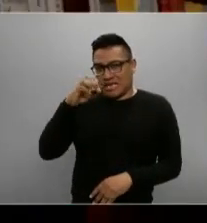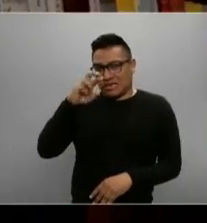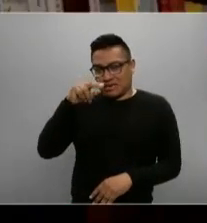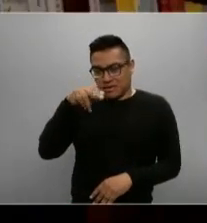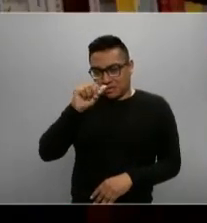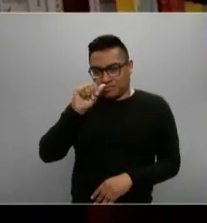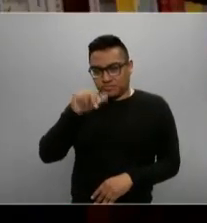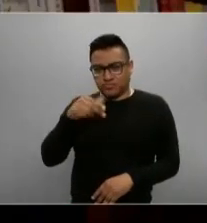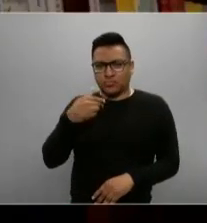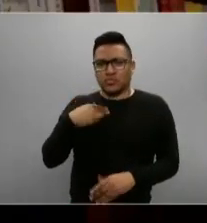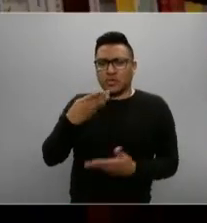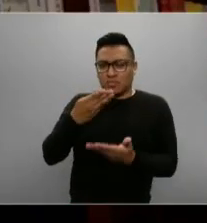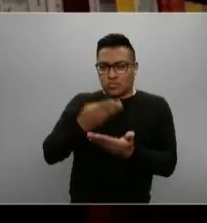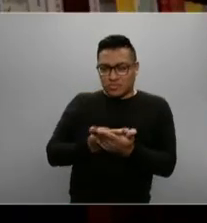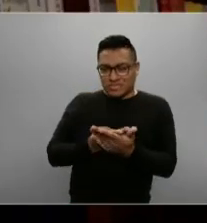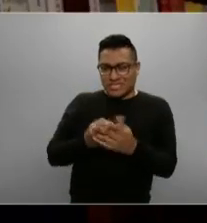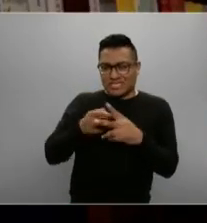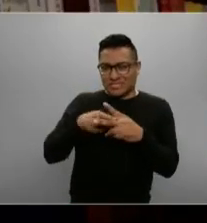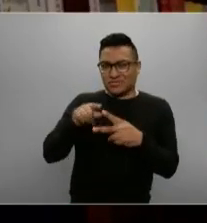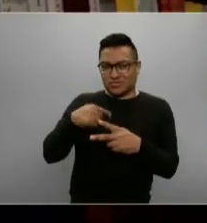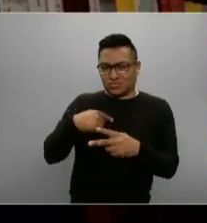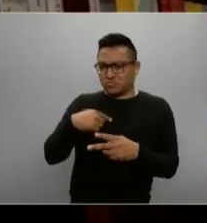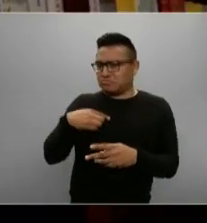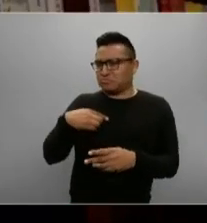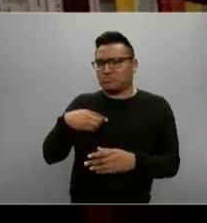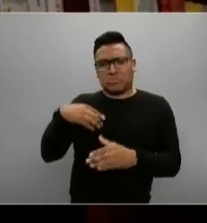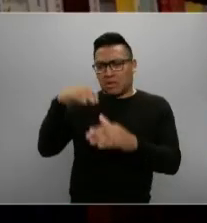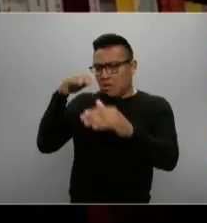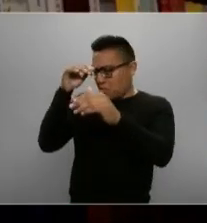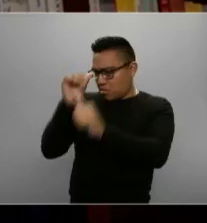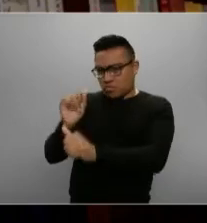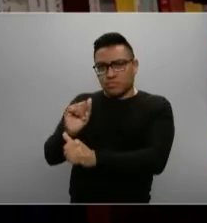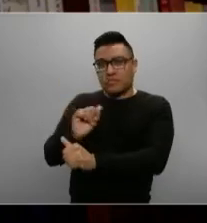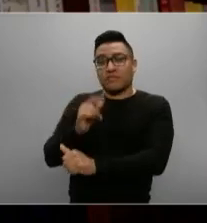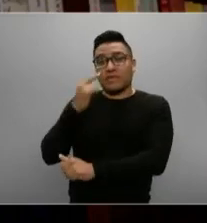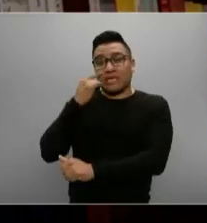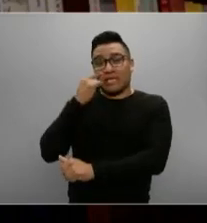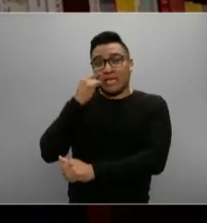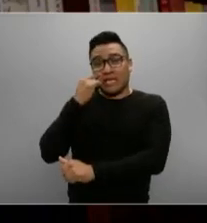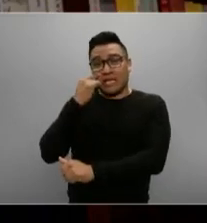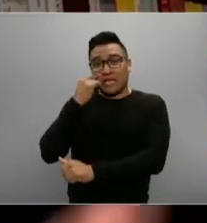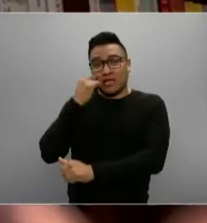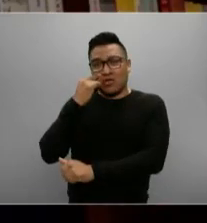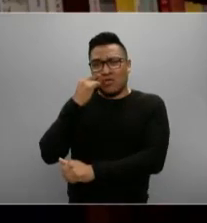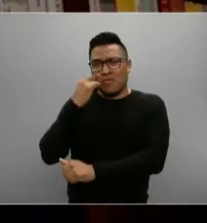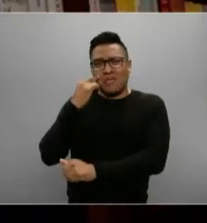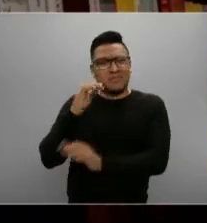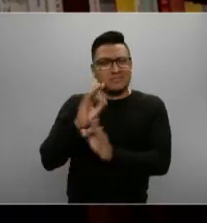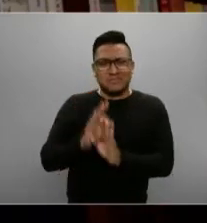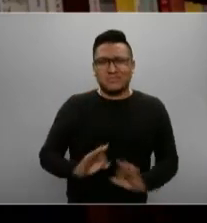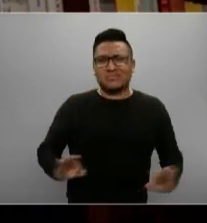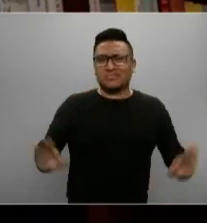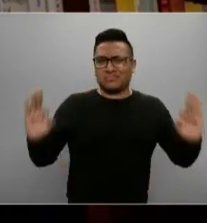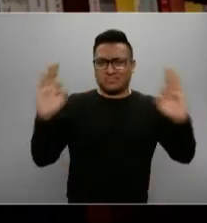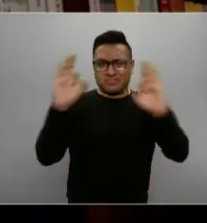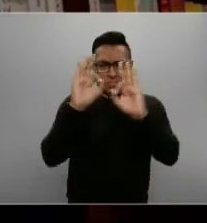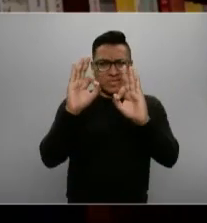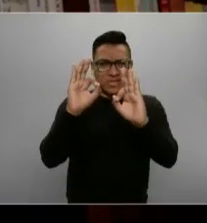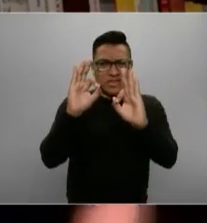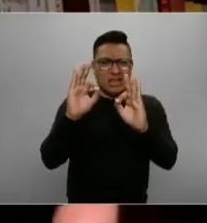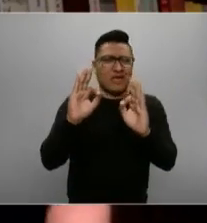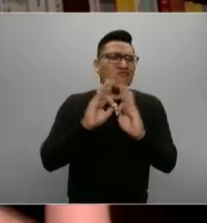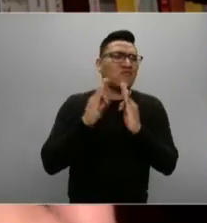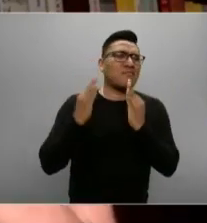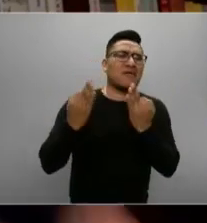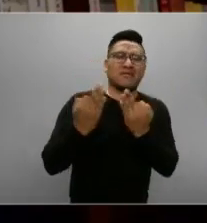tu planteamiento inicial. El mayor valor, a mi juicio, que ha tenido hasta ahora, el gran respaldo que se ha encontrado,